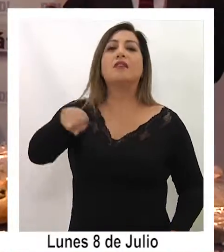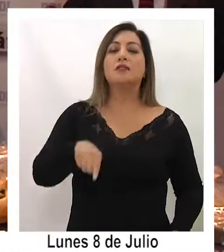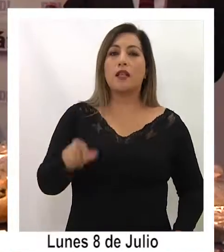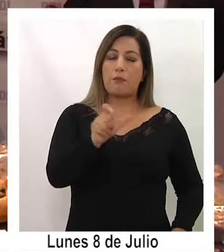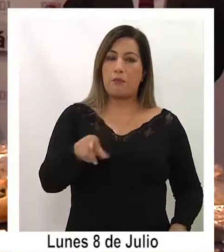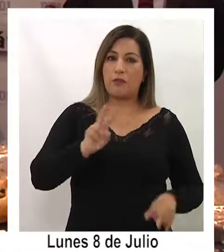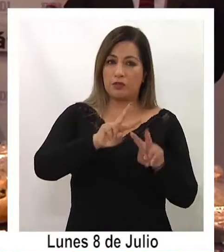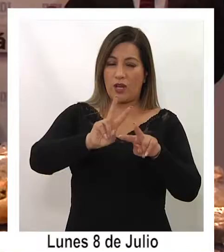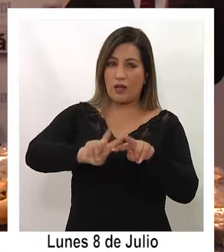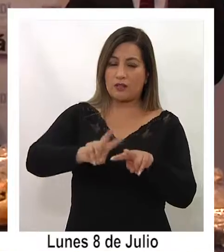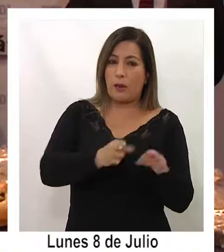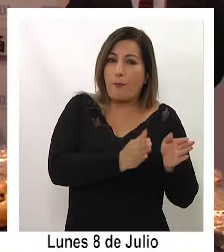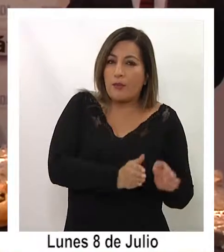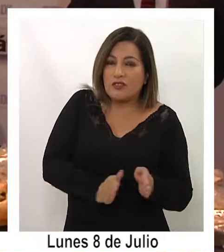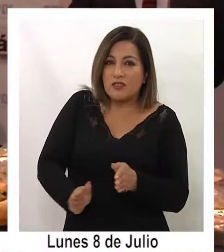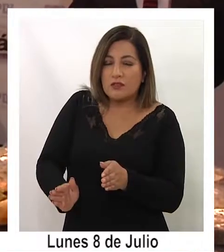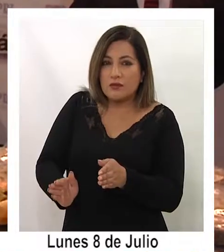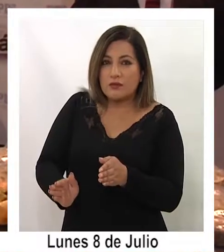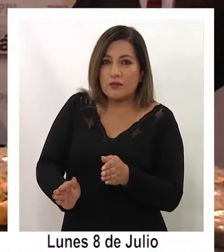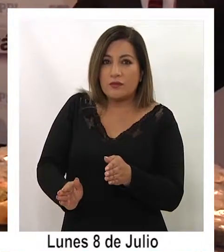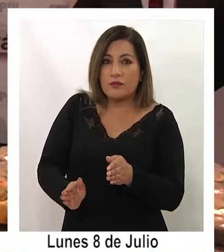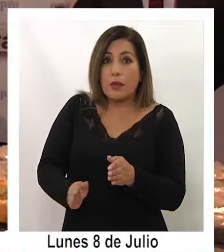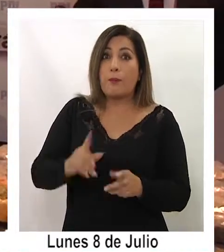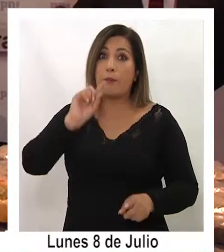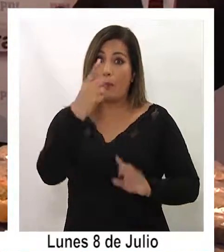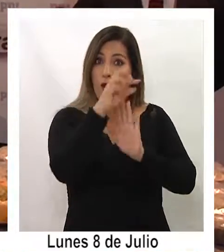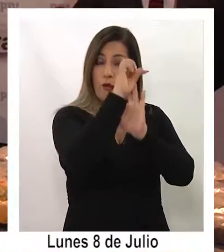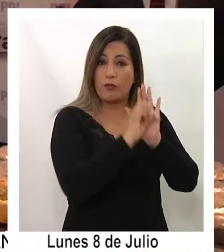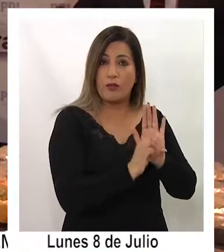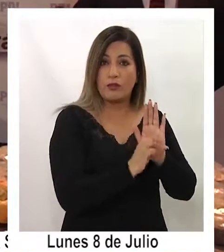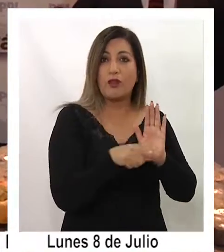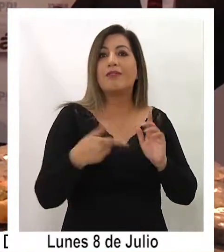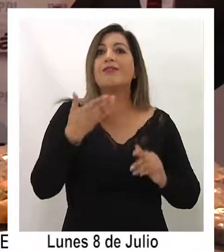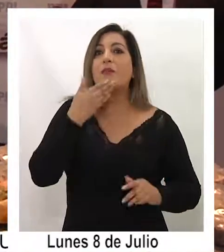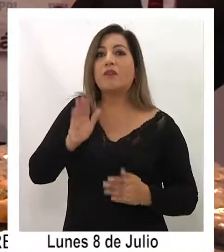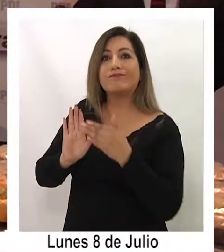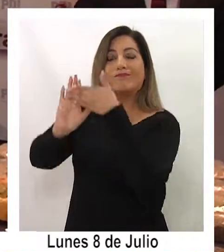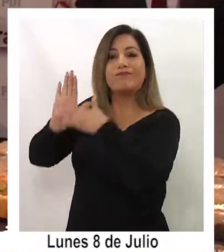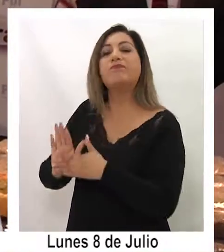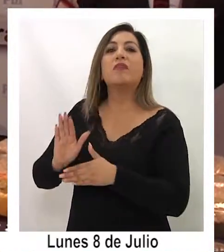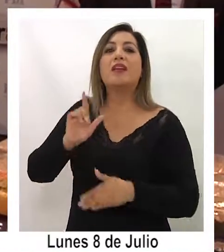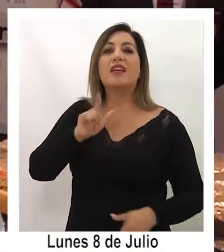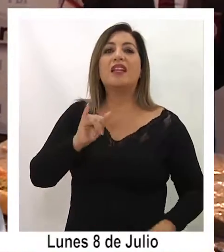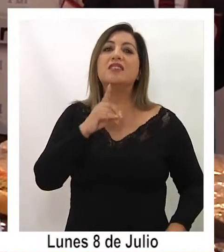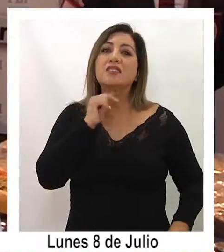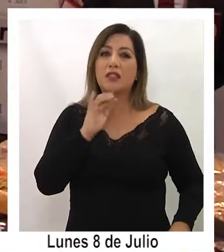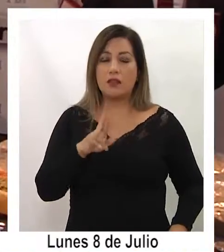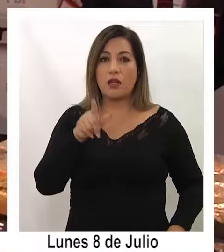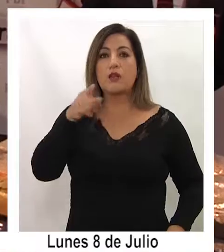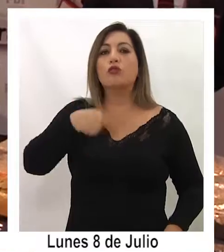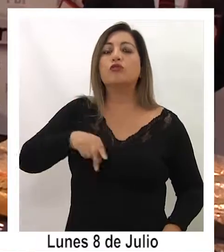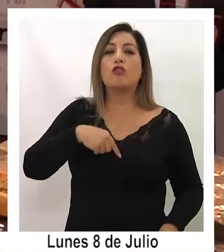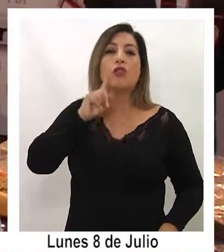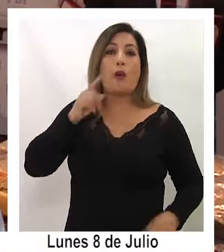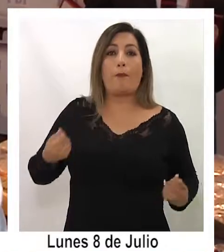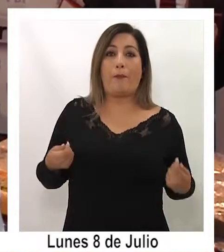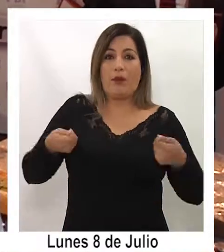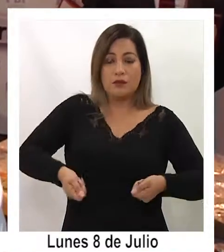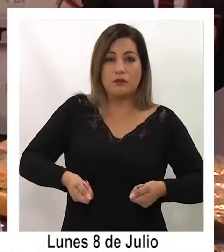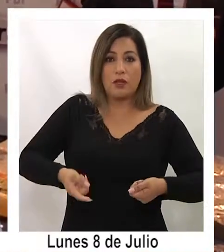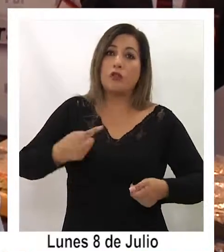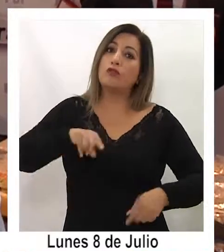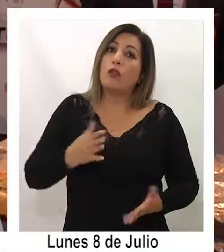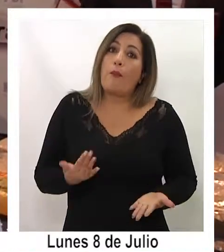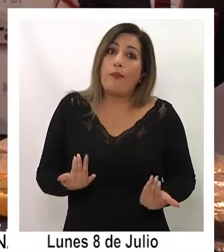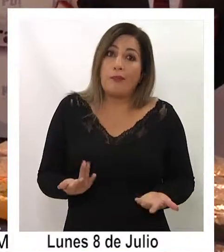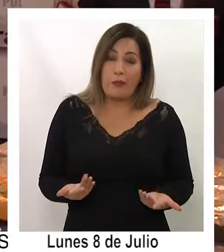generar el proceso del proyecto y la licitación. Nosotros dispusimos de los recursos, y por lo